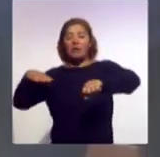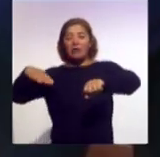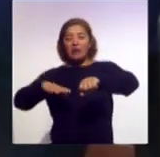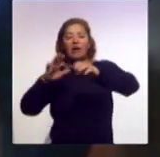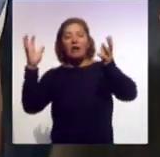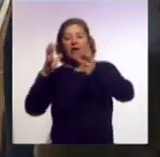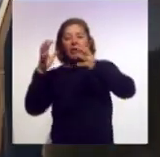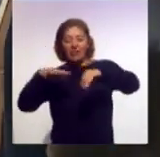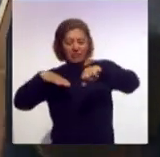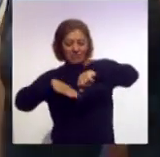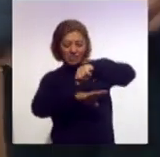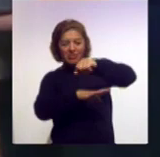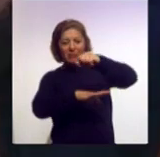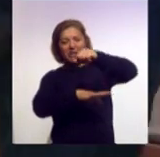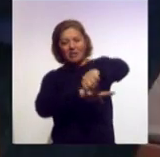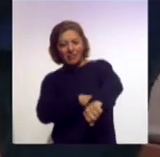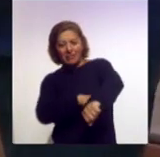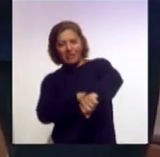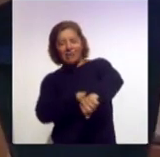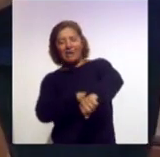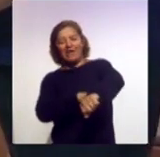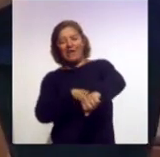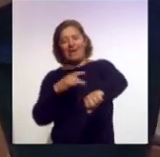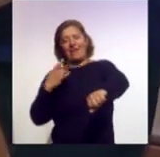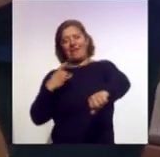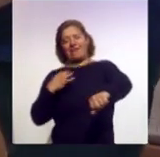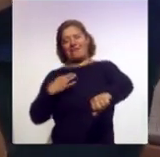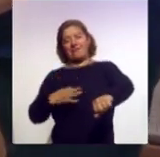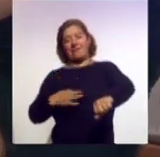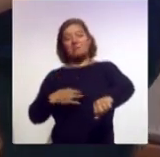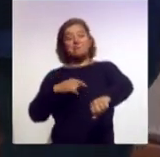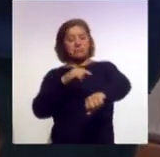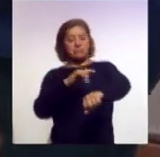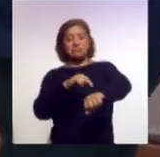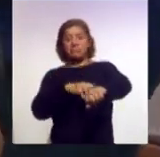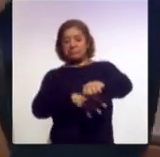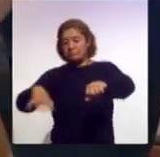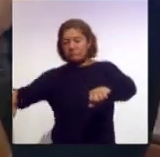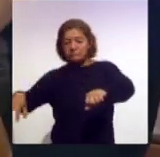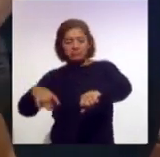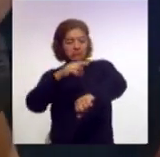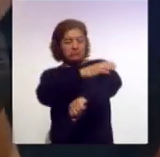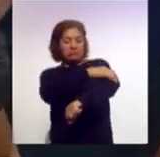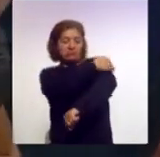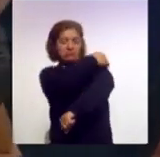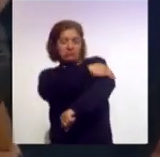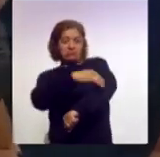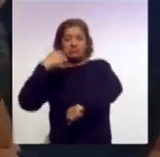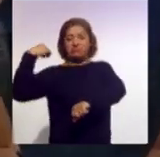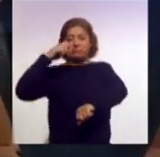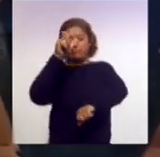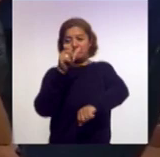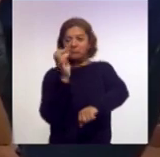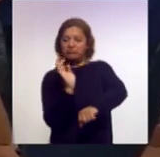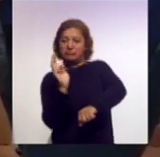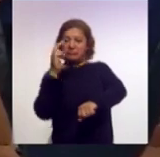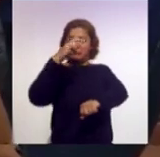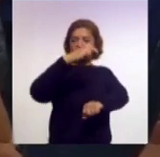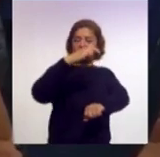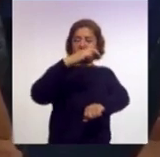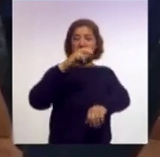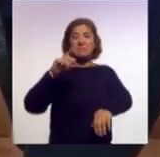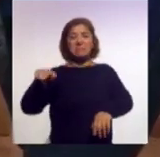entonces ¿qué sucede? la columna se curvea y entonces es el típico paciente que se levanta y dice